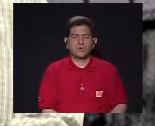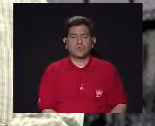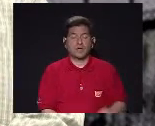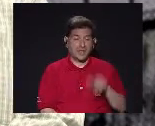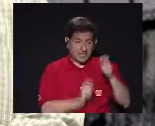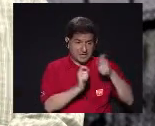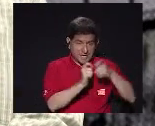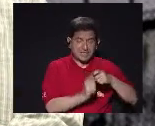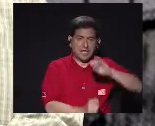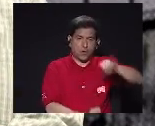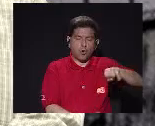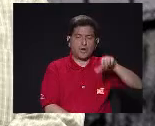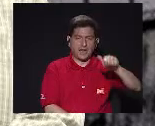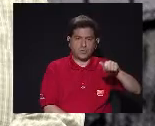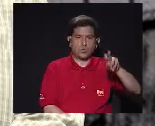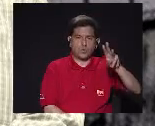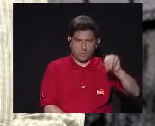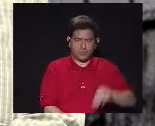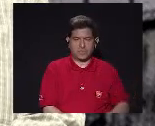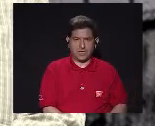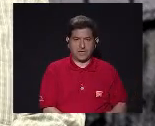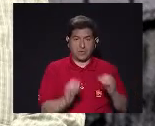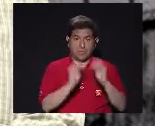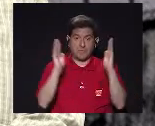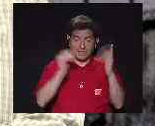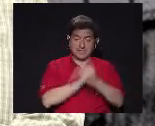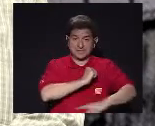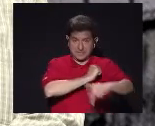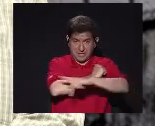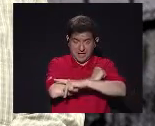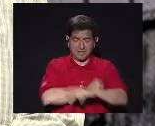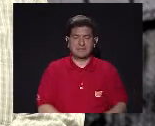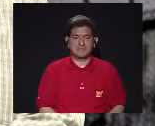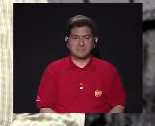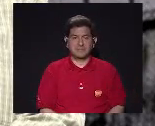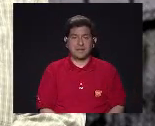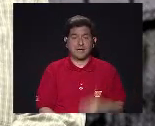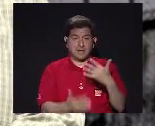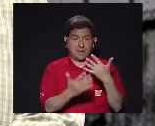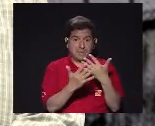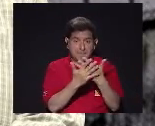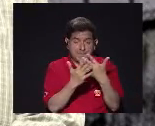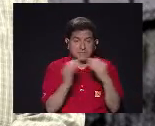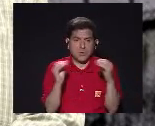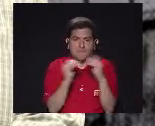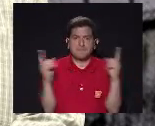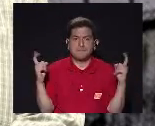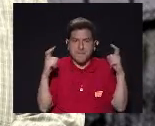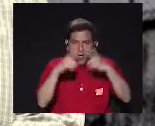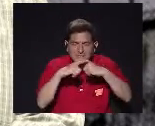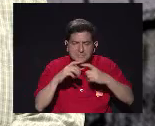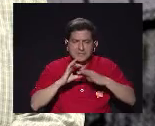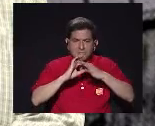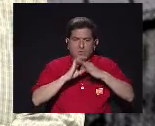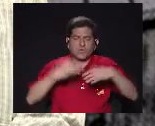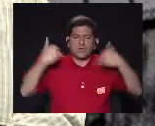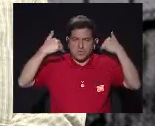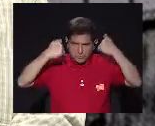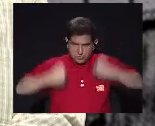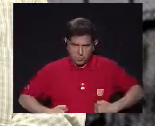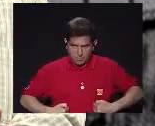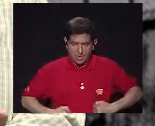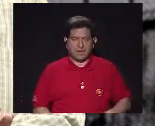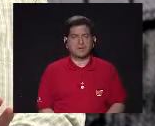Montero Quizás El más grande Del país Y el centro Penitenciario Más complejo También en cuanto A las relaciones Humanas